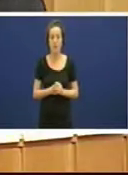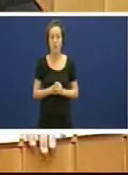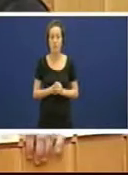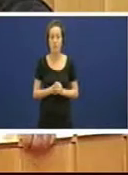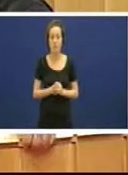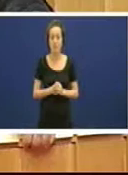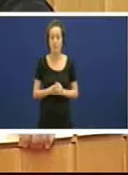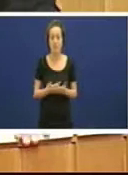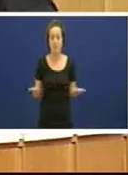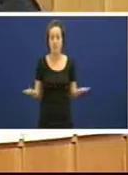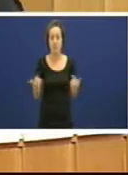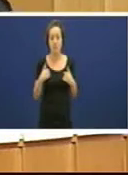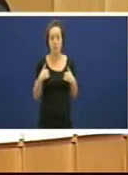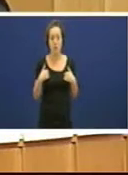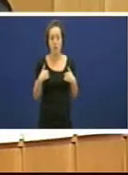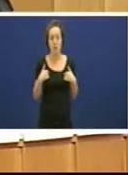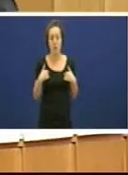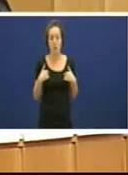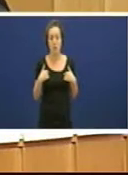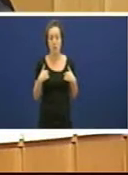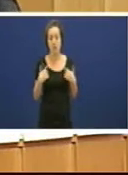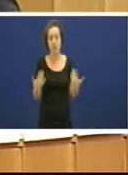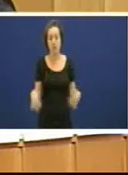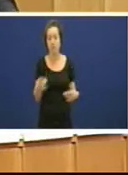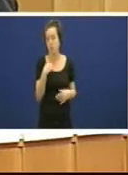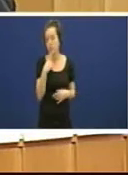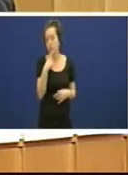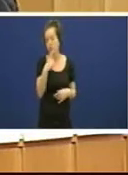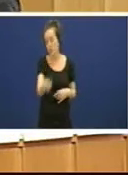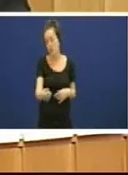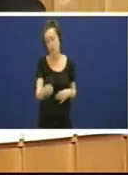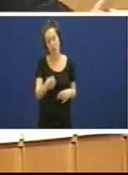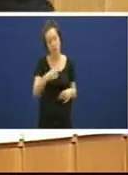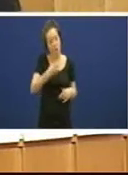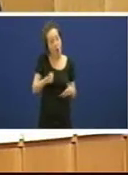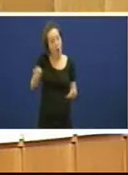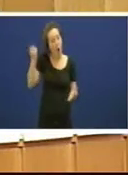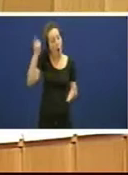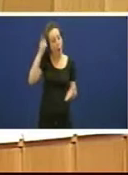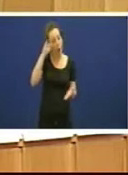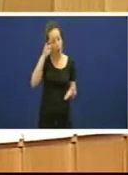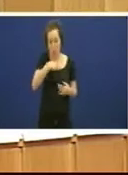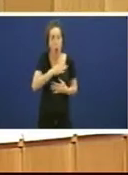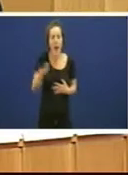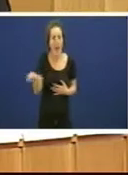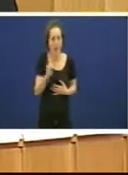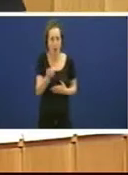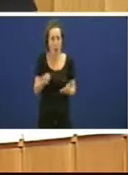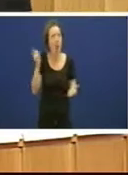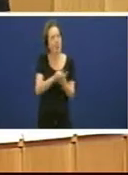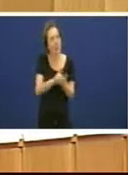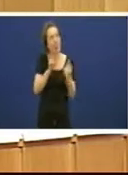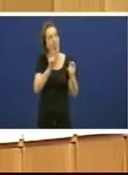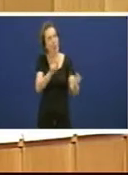non teño ánimo señor Pui señora Caride de reabrir ningún debate eu creo que o papel que cada quen xogou